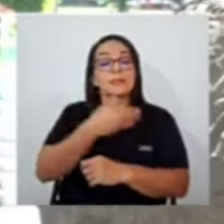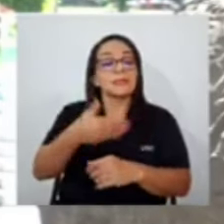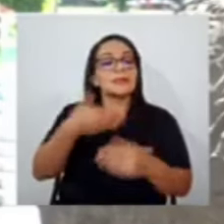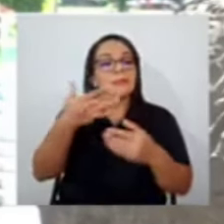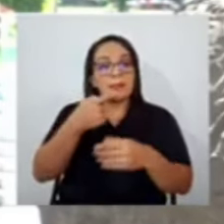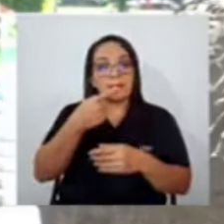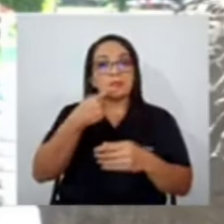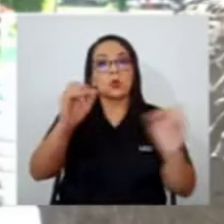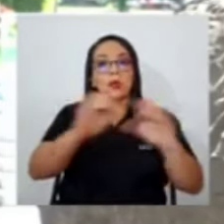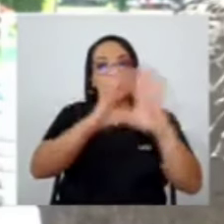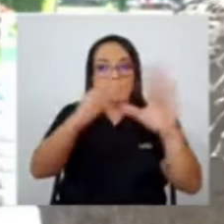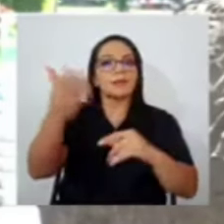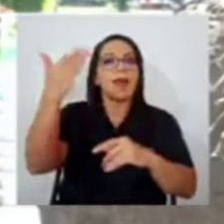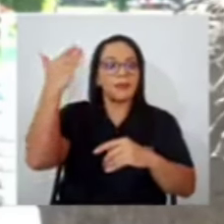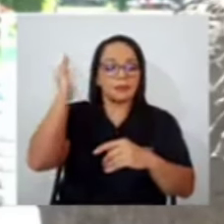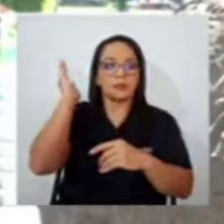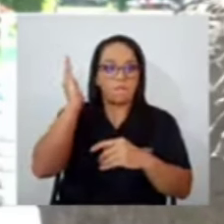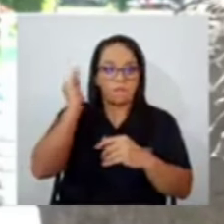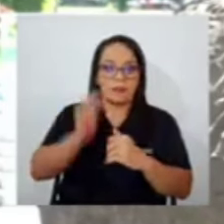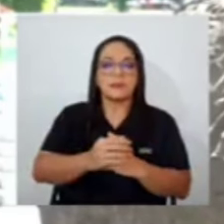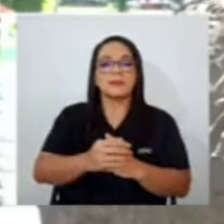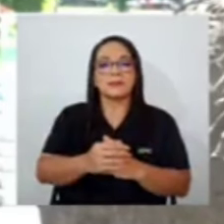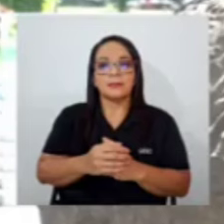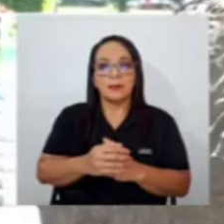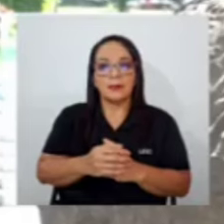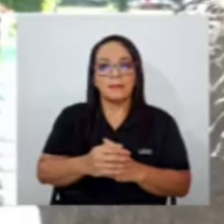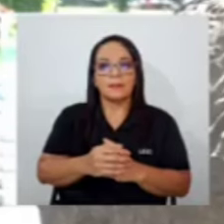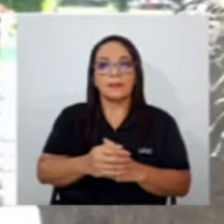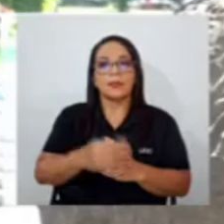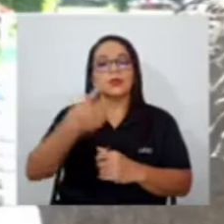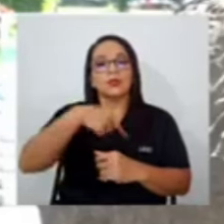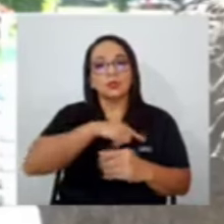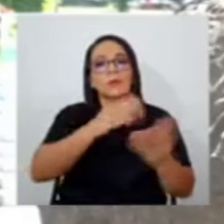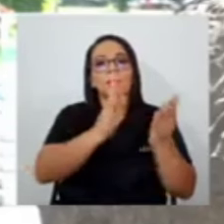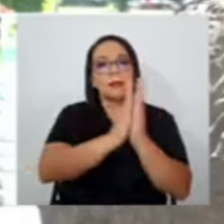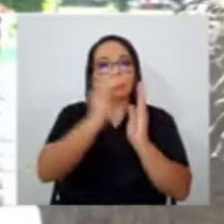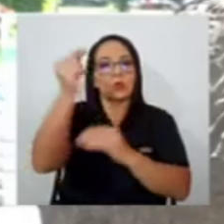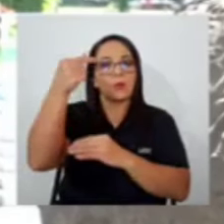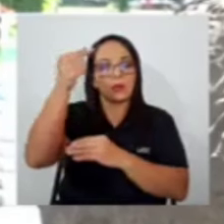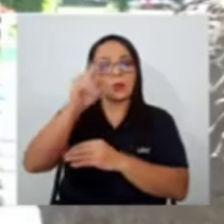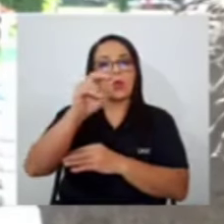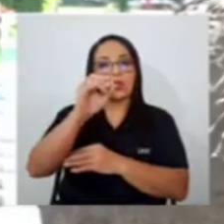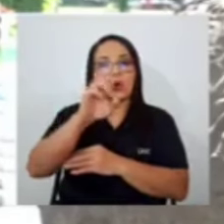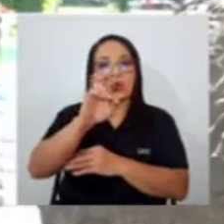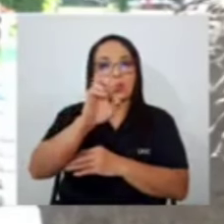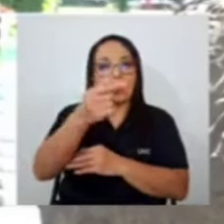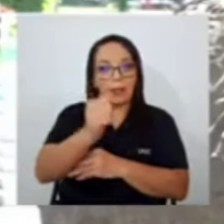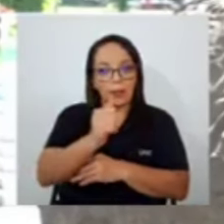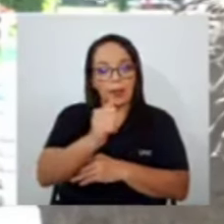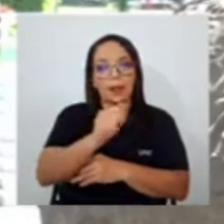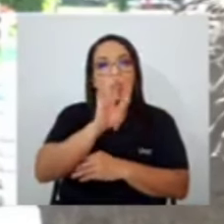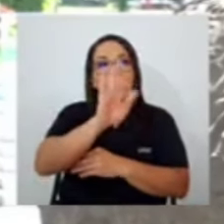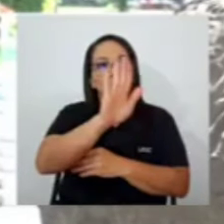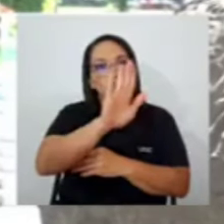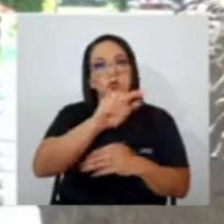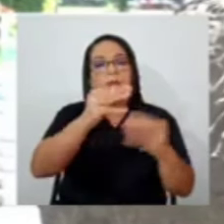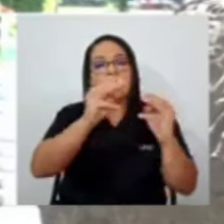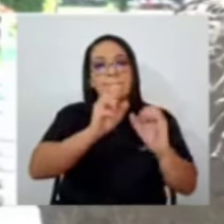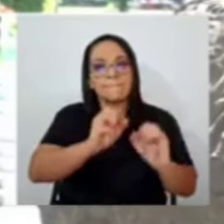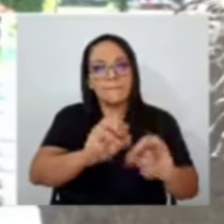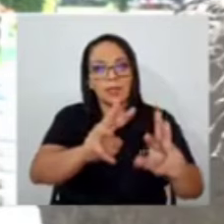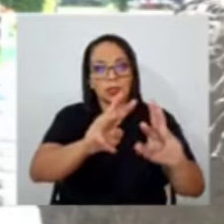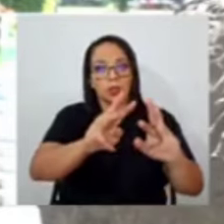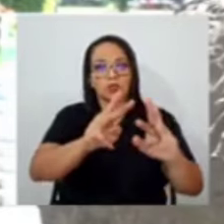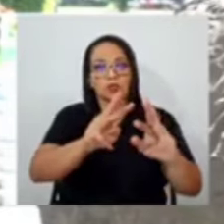lo que hemos hecho es solicitarle al gobierno de Noruega que, bajo métodos no intrusivos, usted inclusive se